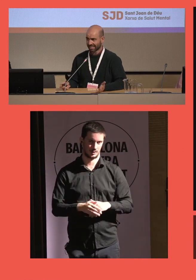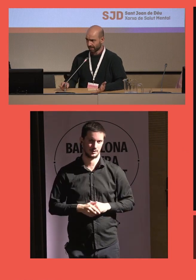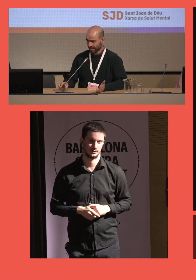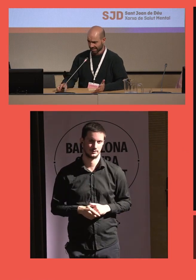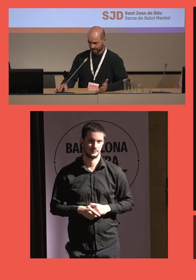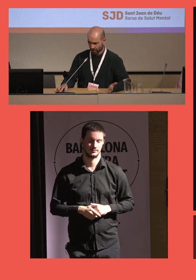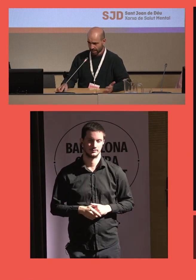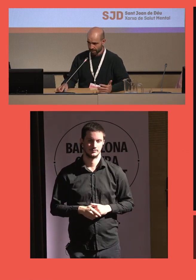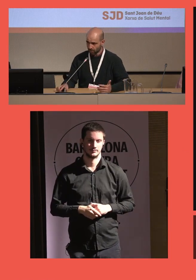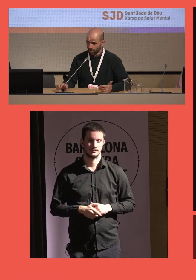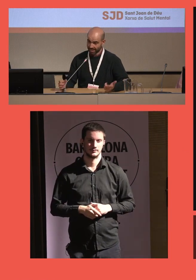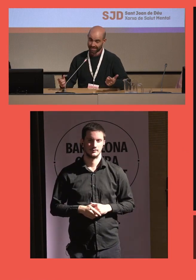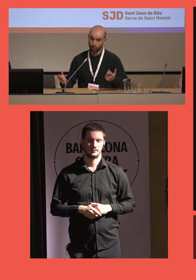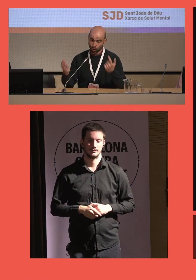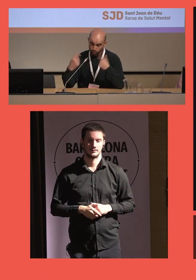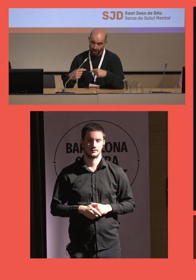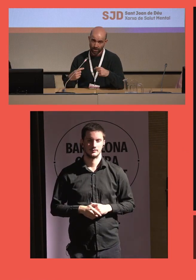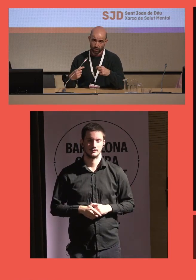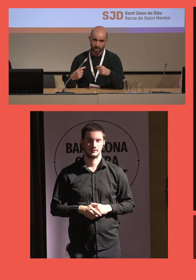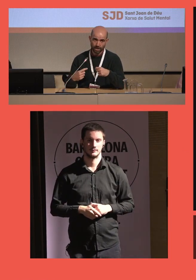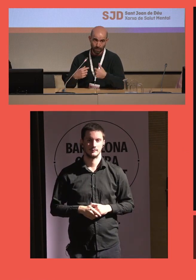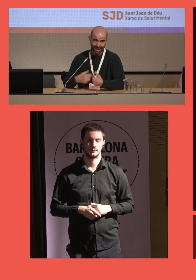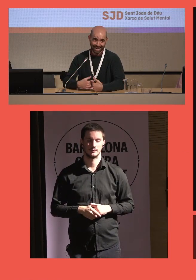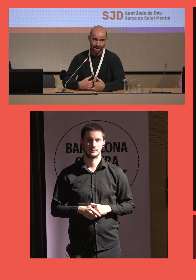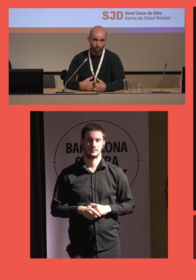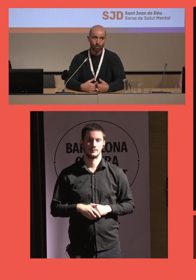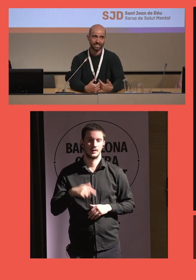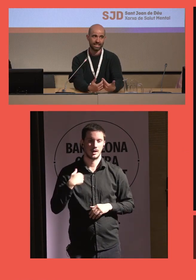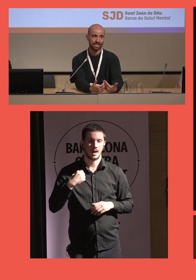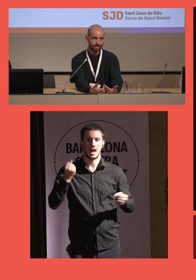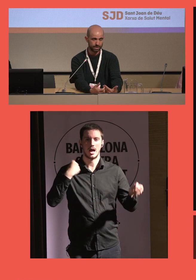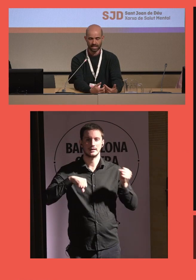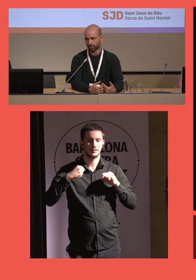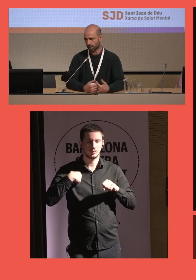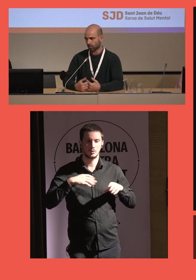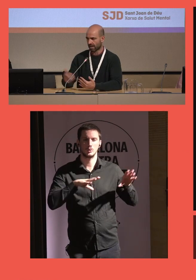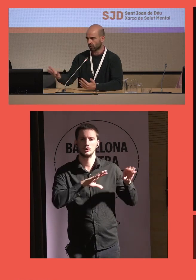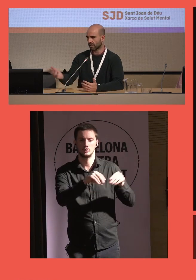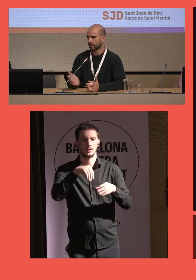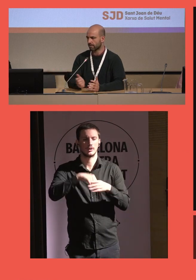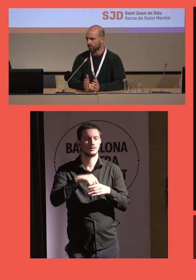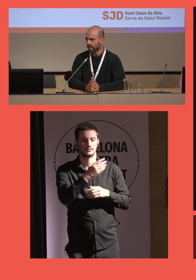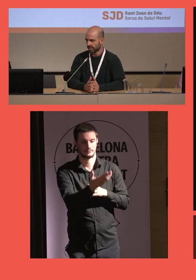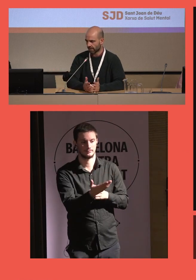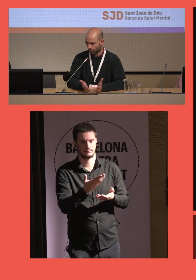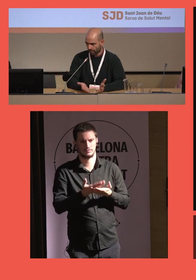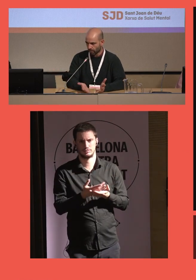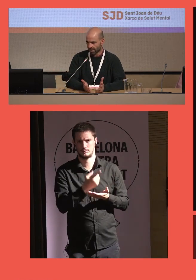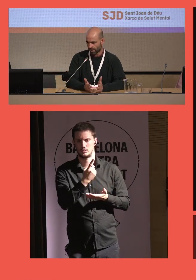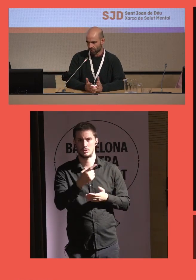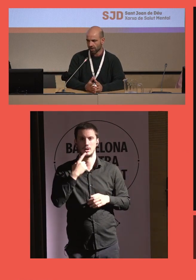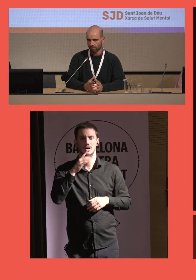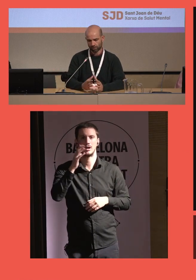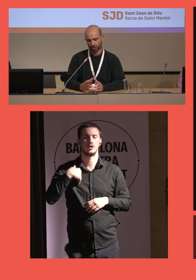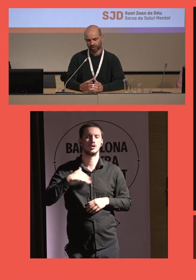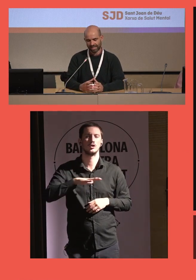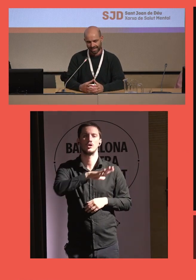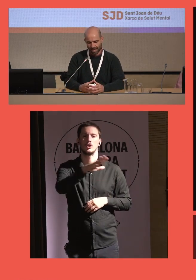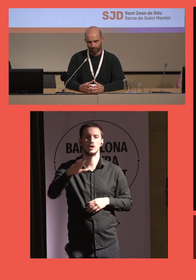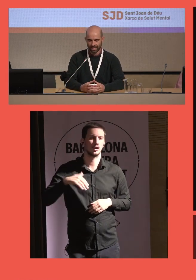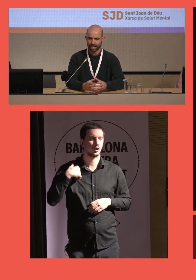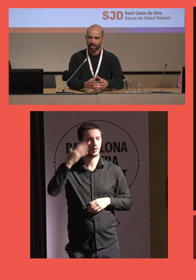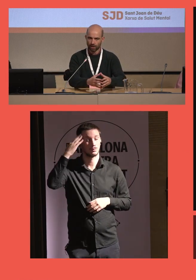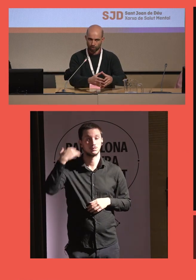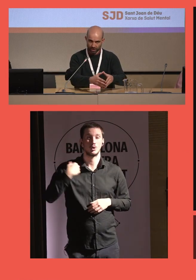una de las actividades que hemos realizado es que los usuarios planean una serie de actividades por ejemplo una de las cosas que hicimos es que fueron al pueblo español pues ellos